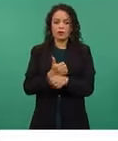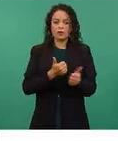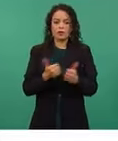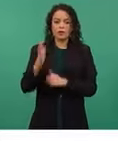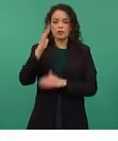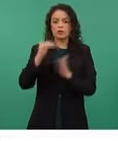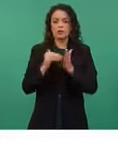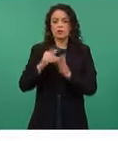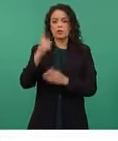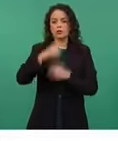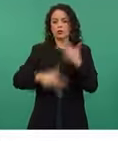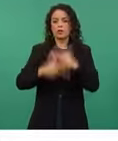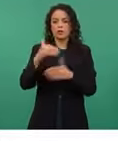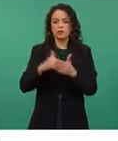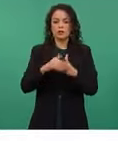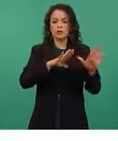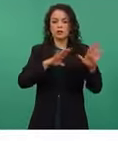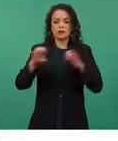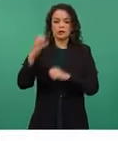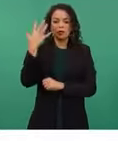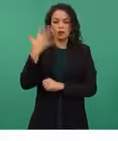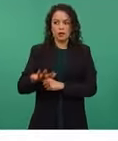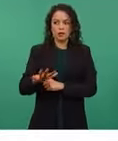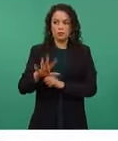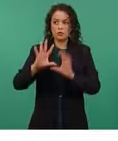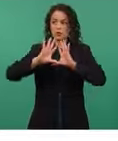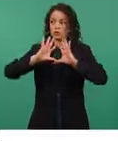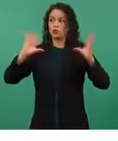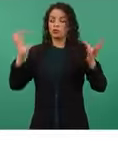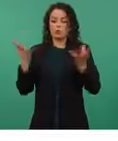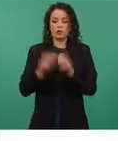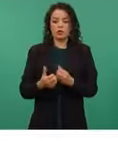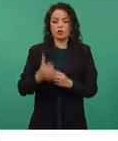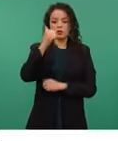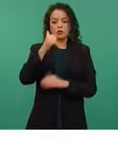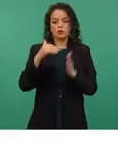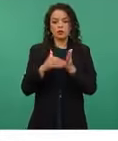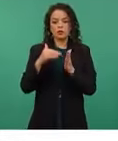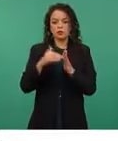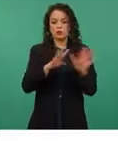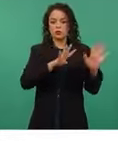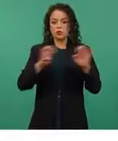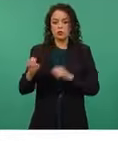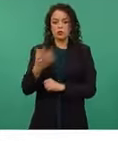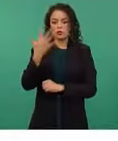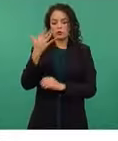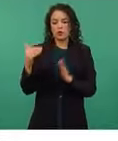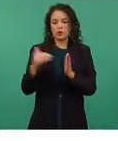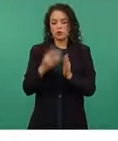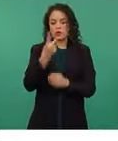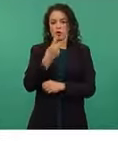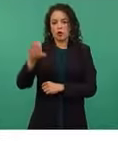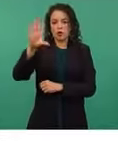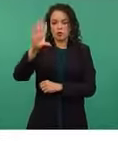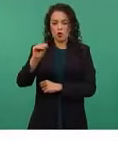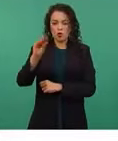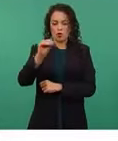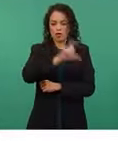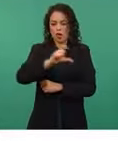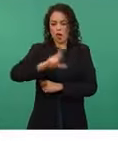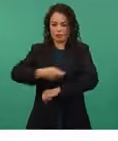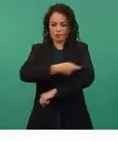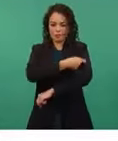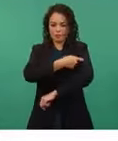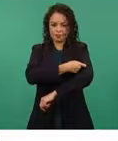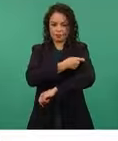mil 910 dosis, haciendo el total de 6 millones 405 mil 290 dosis.